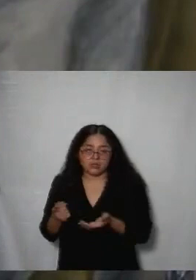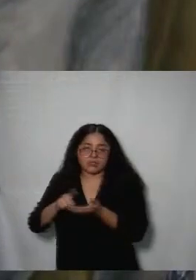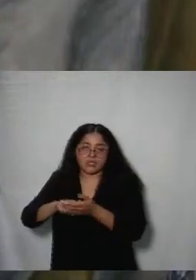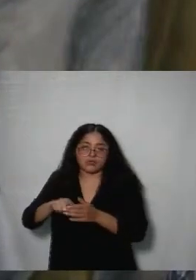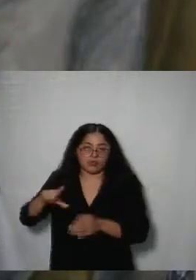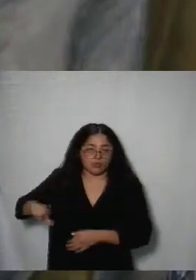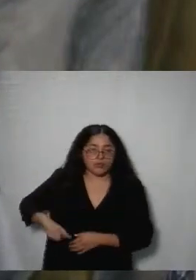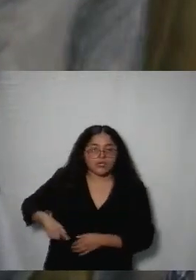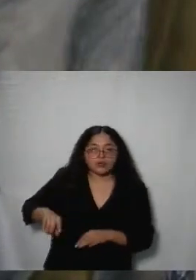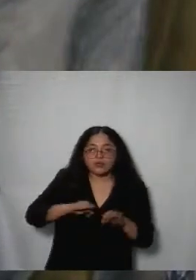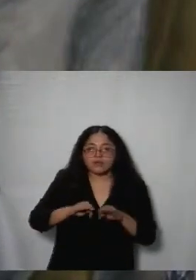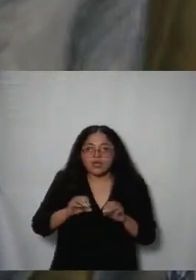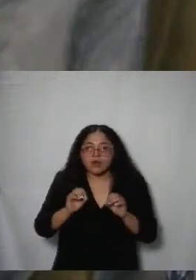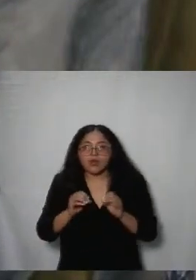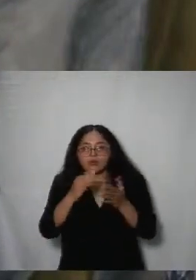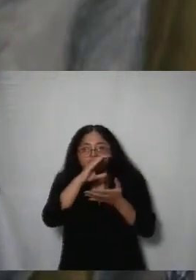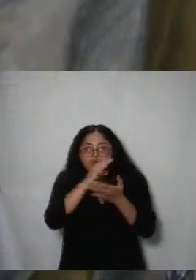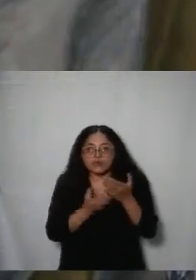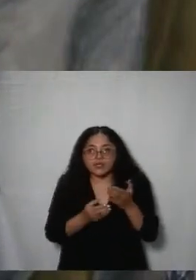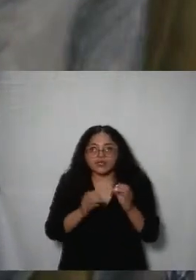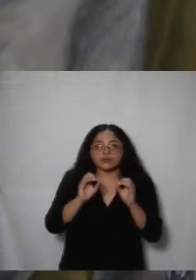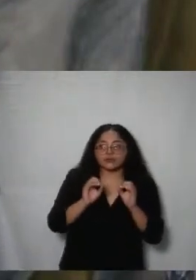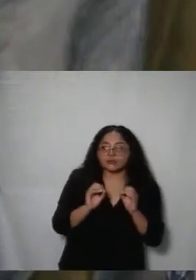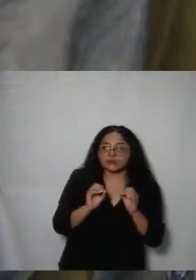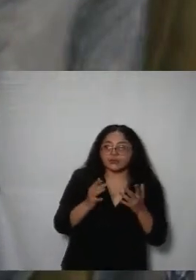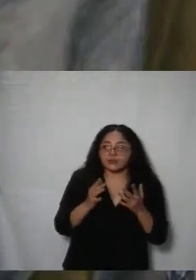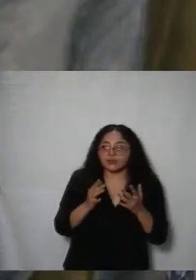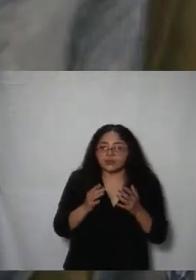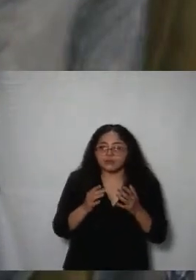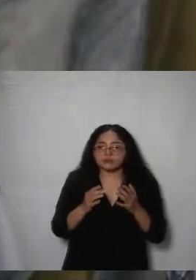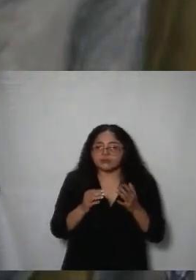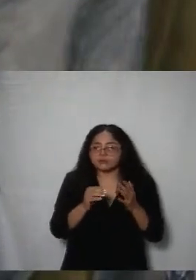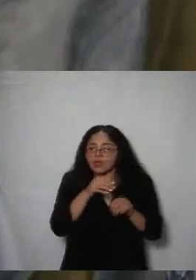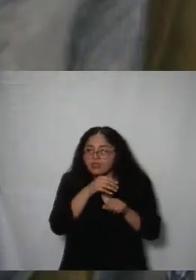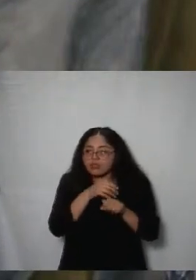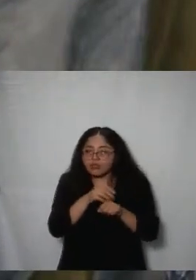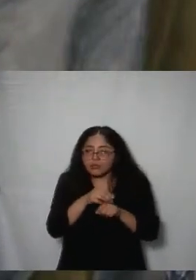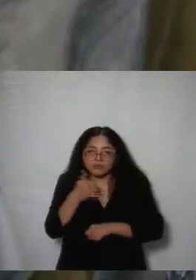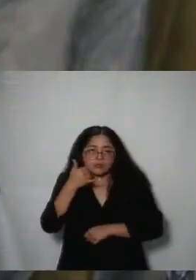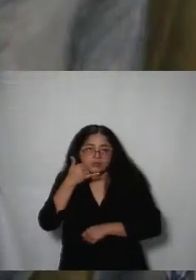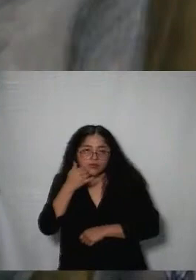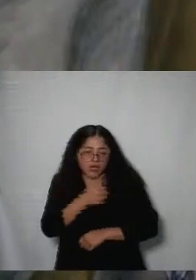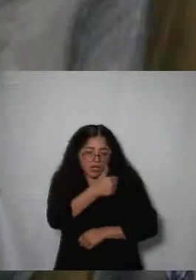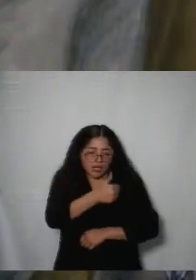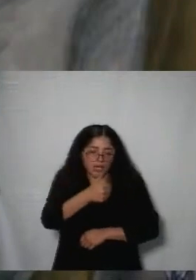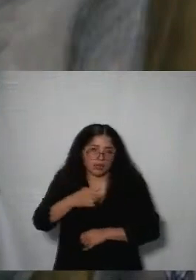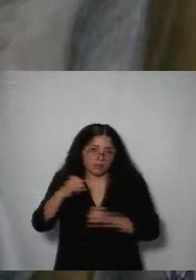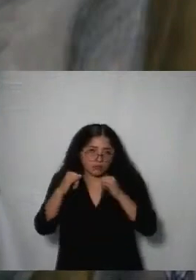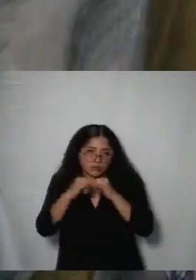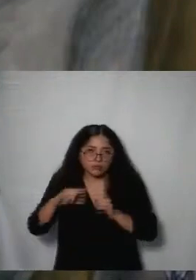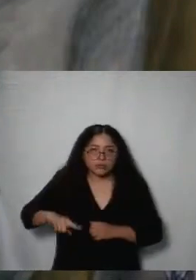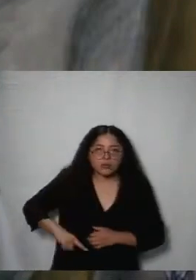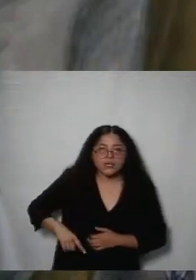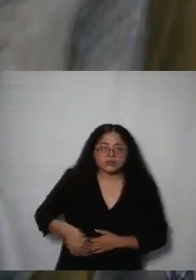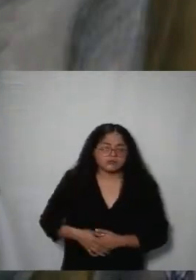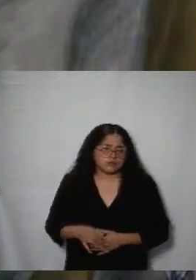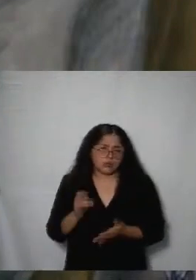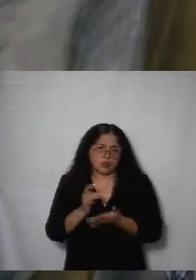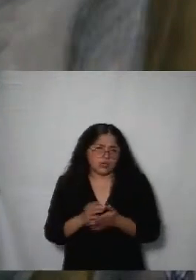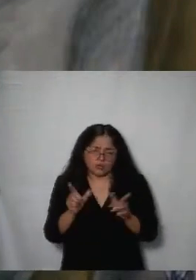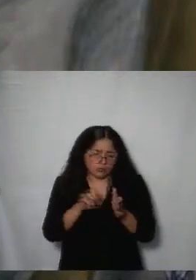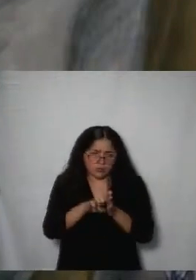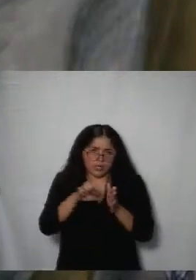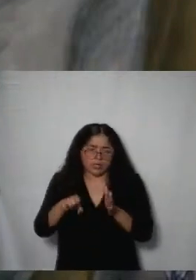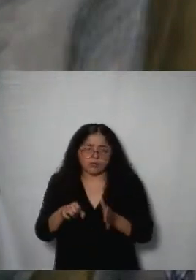publicar contratos publicar toda aquella el directorio de los de los entes públicos por señalar tan solo